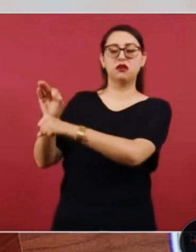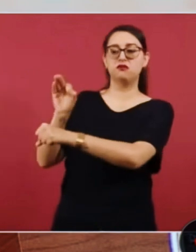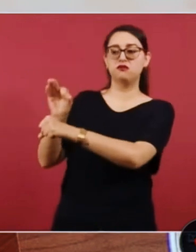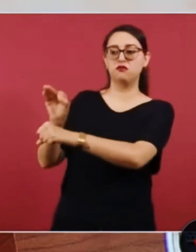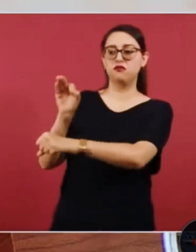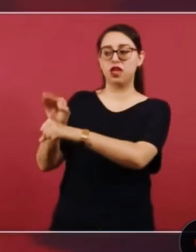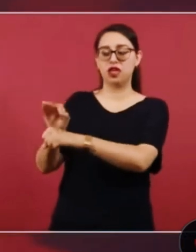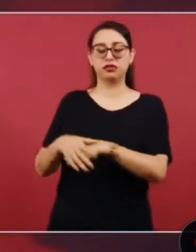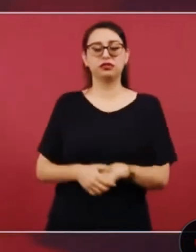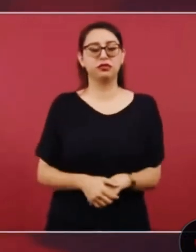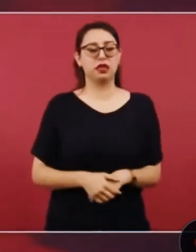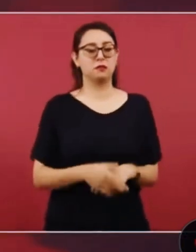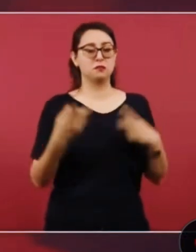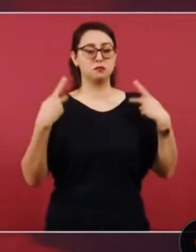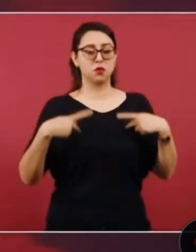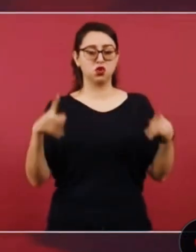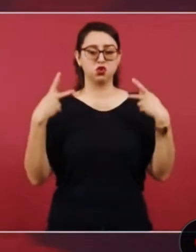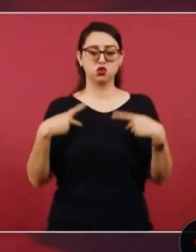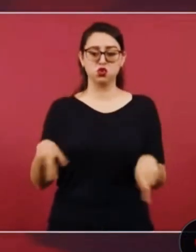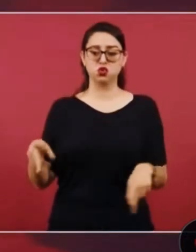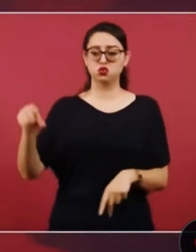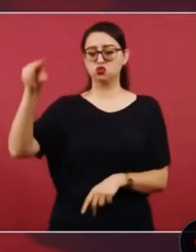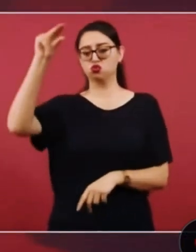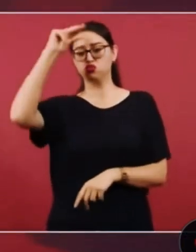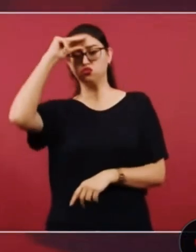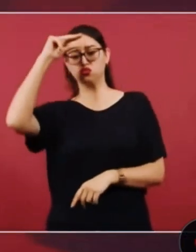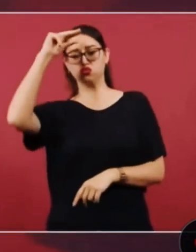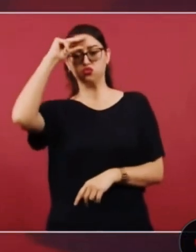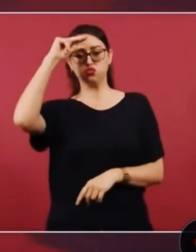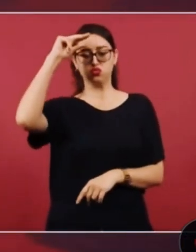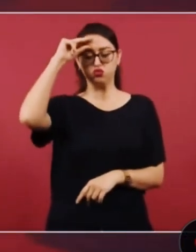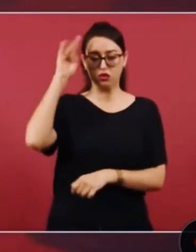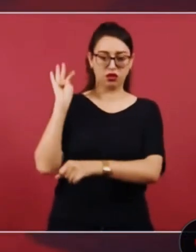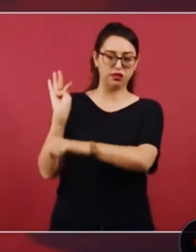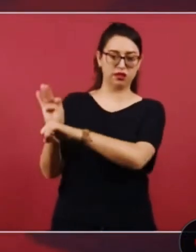jurisconsultos salinistas